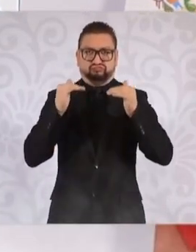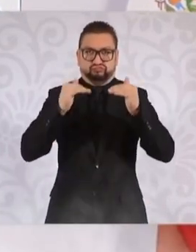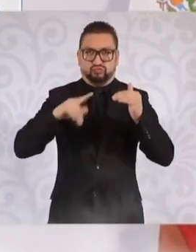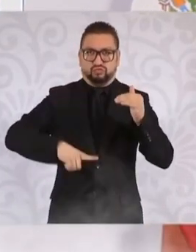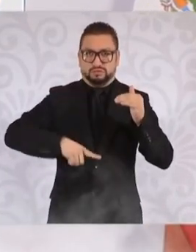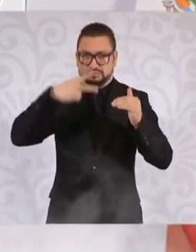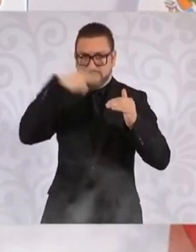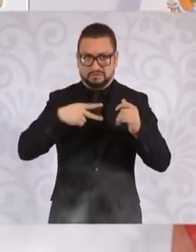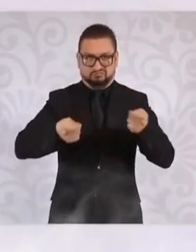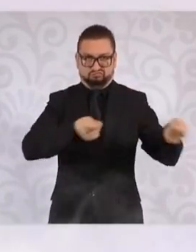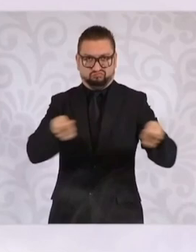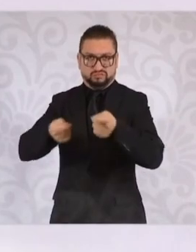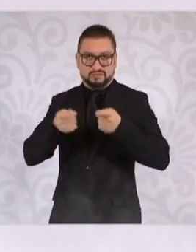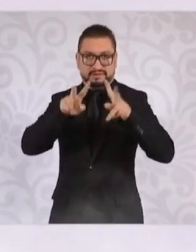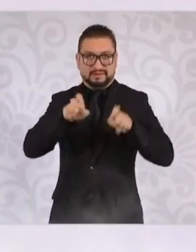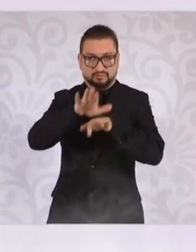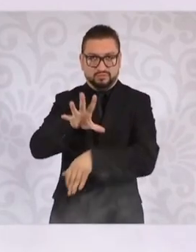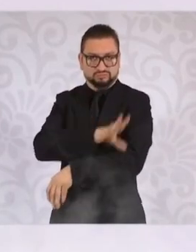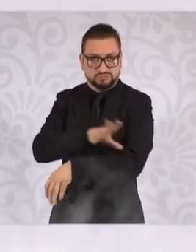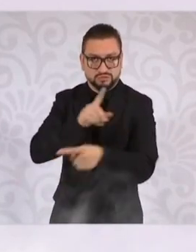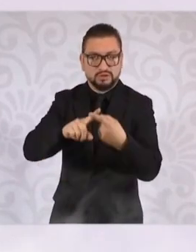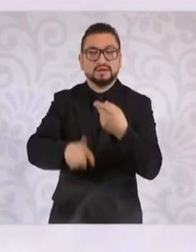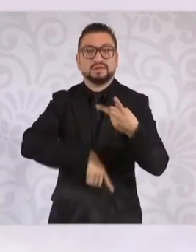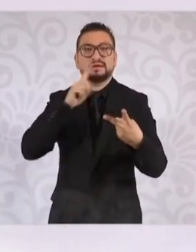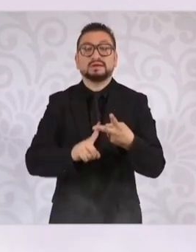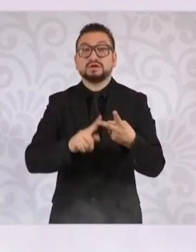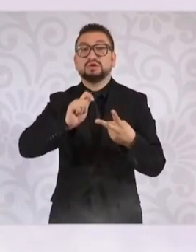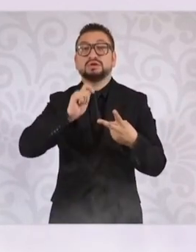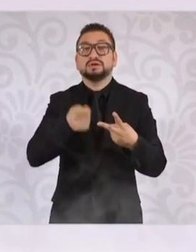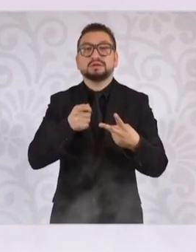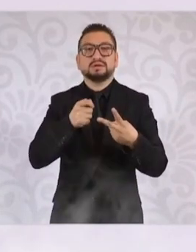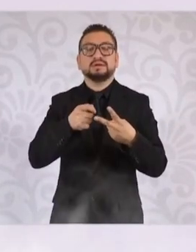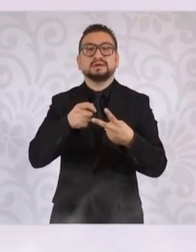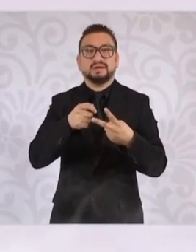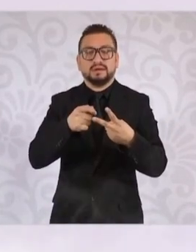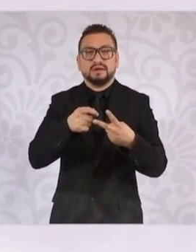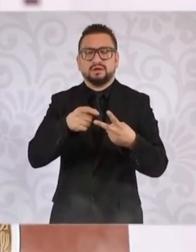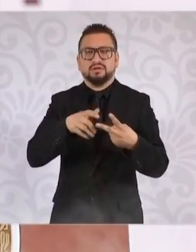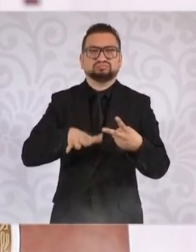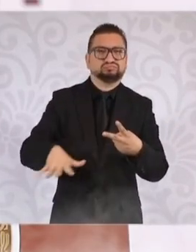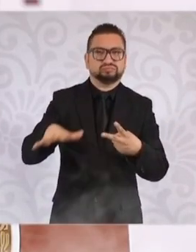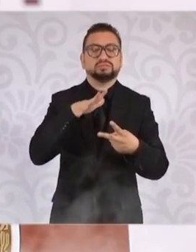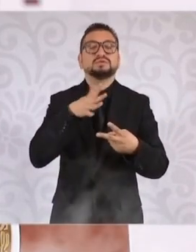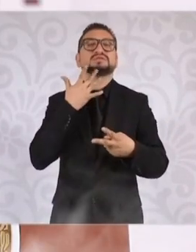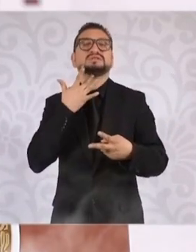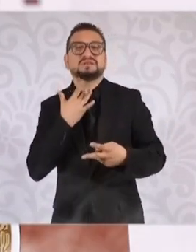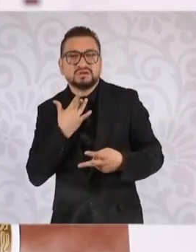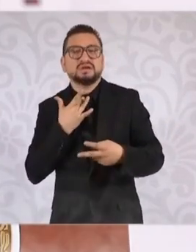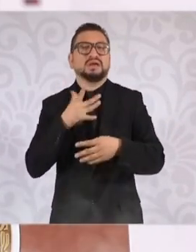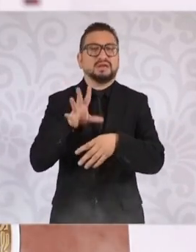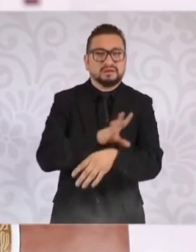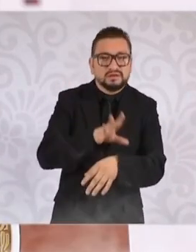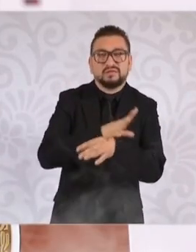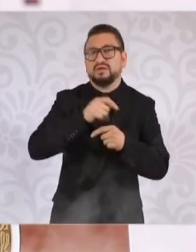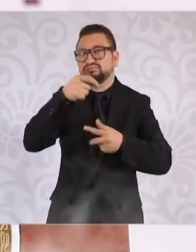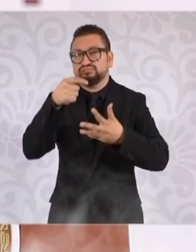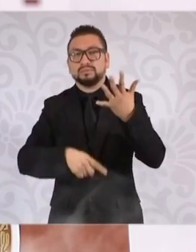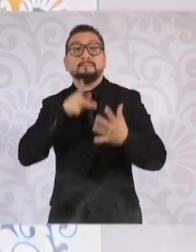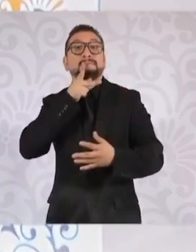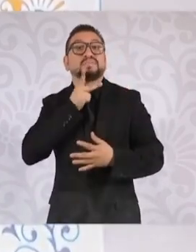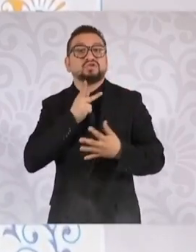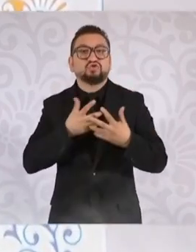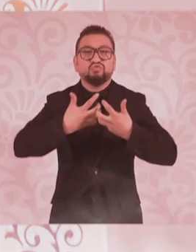de México y el poder dar electricidad, gasolinas, diésel, todos los derivados del